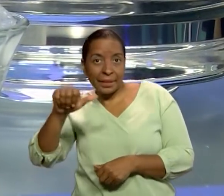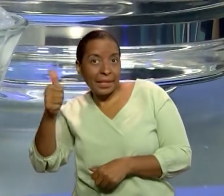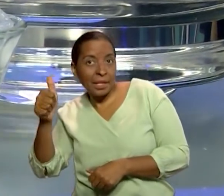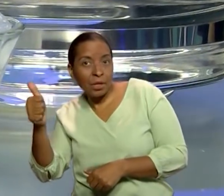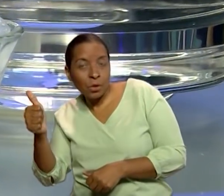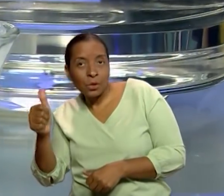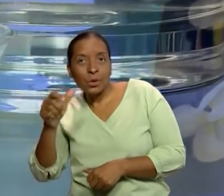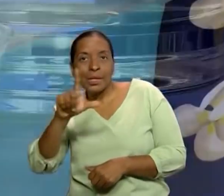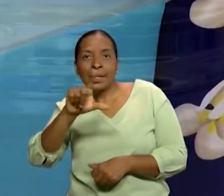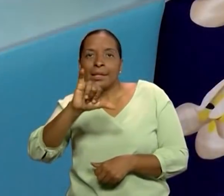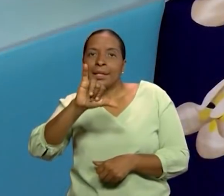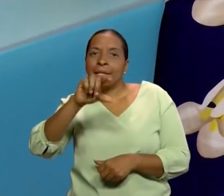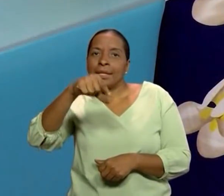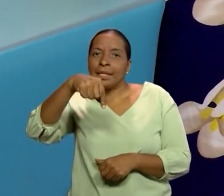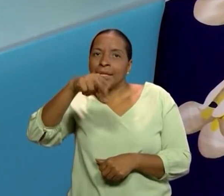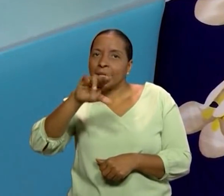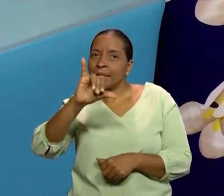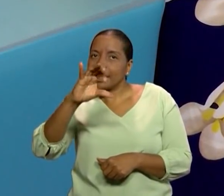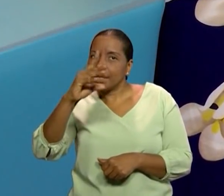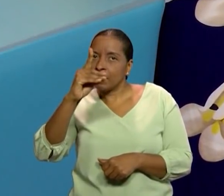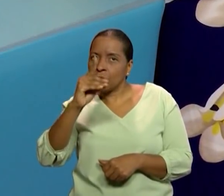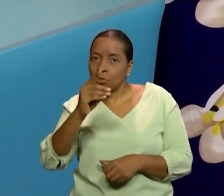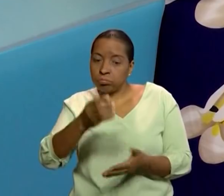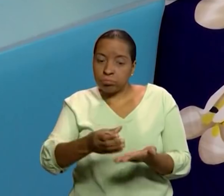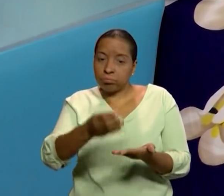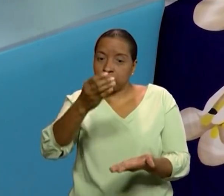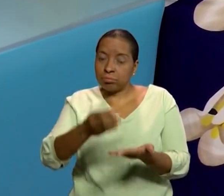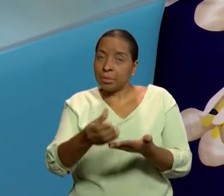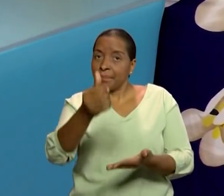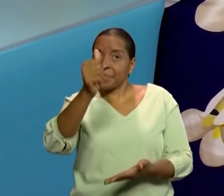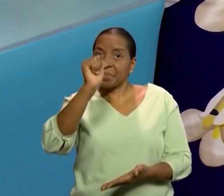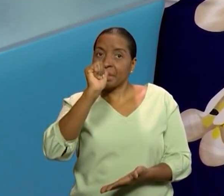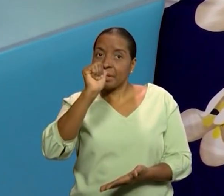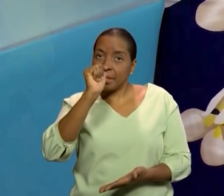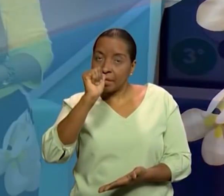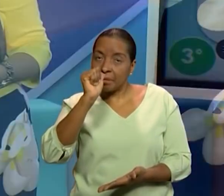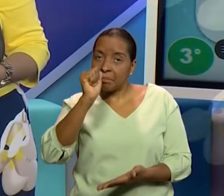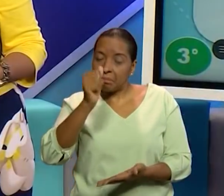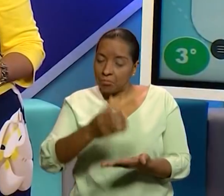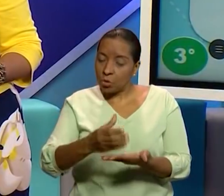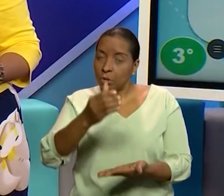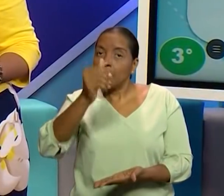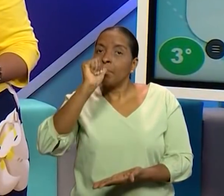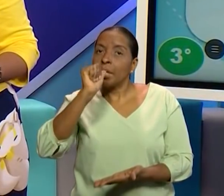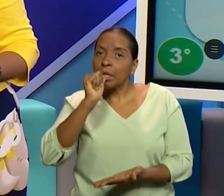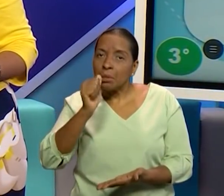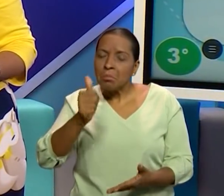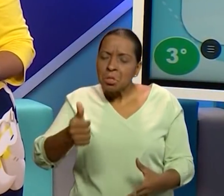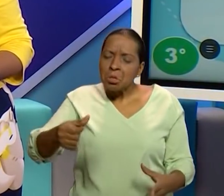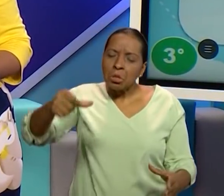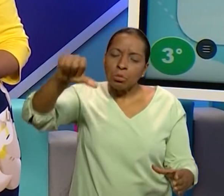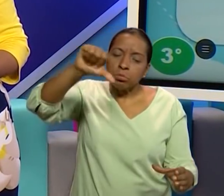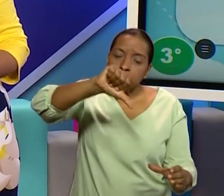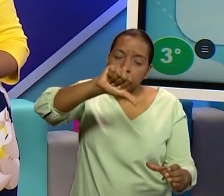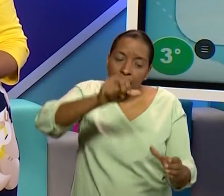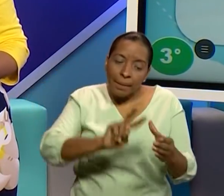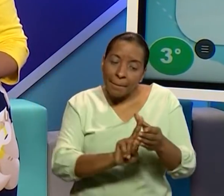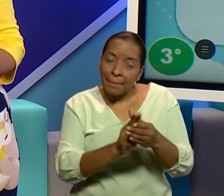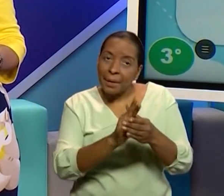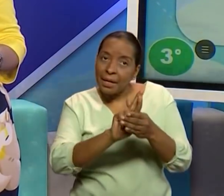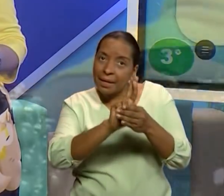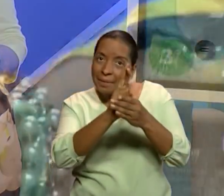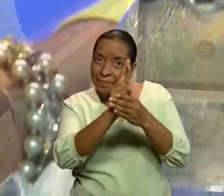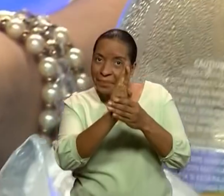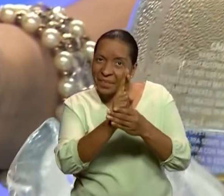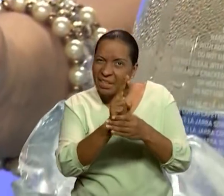líquido. Lo tenemos aquí. Es el que usamos para beber, para regar las plantas. Muy bien.